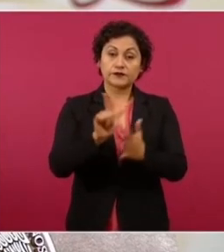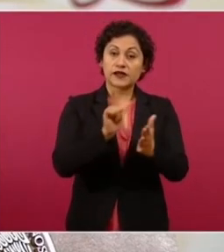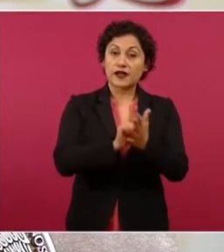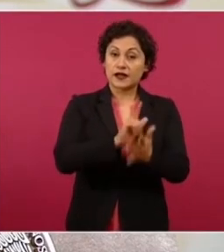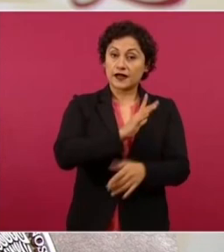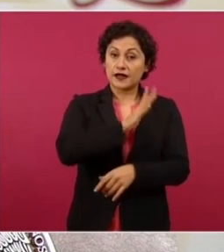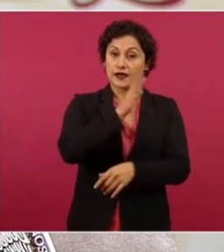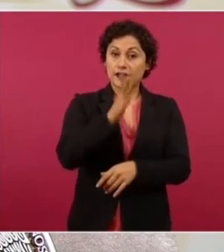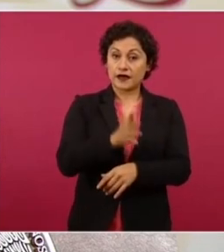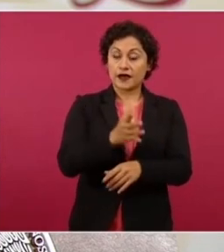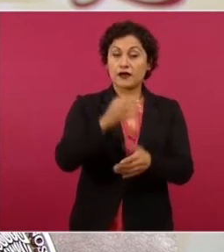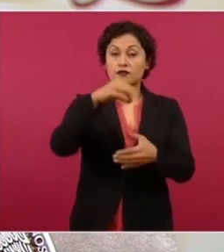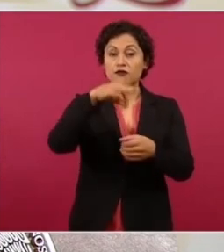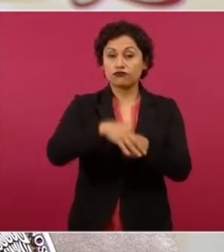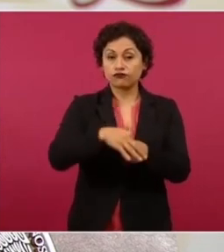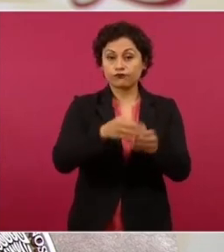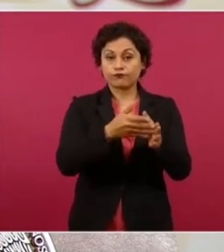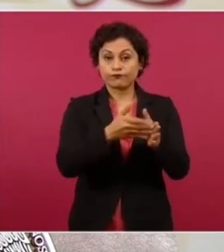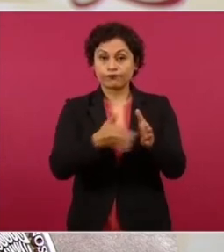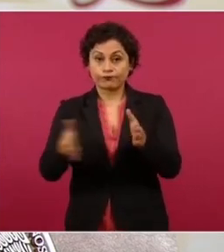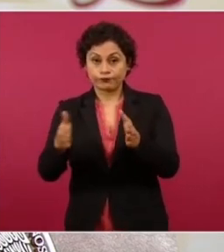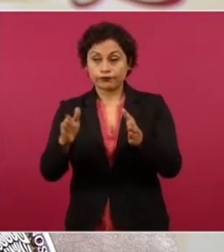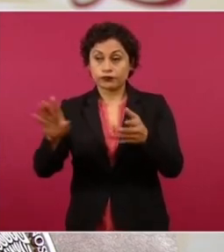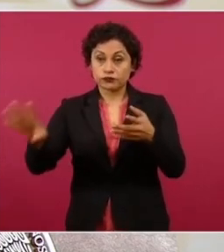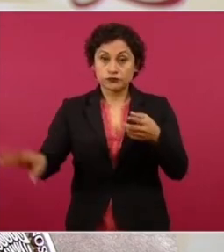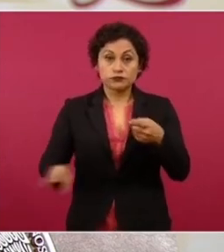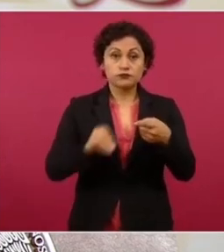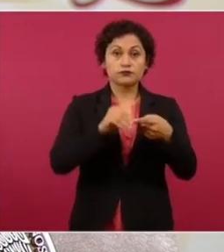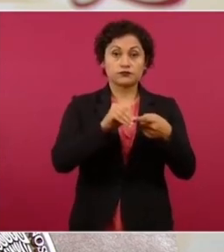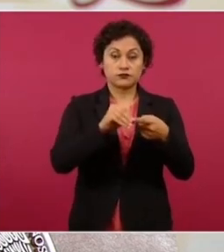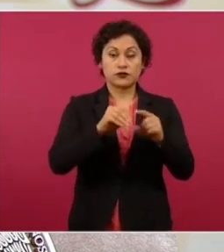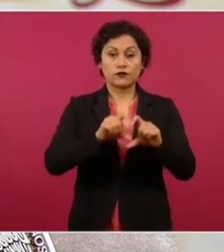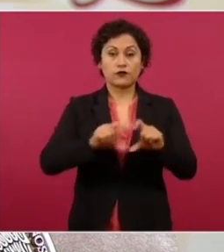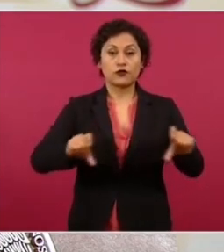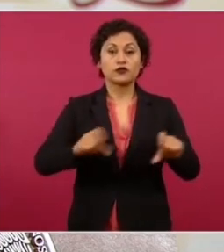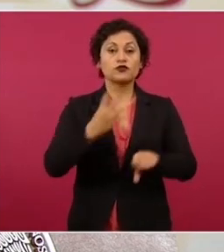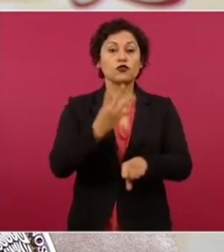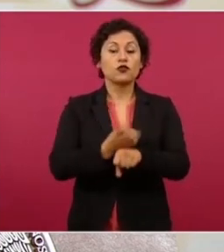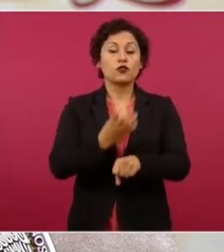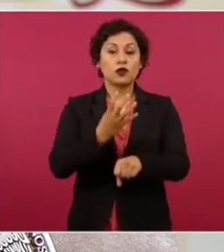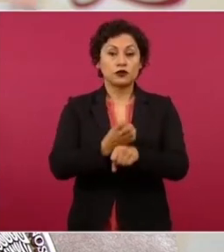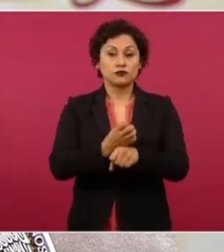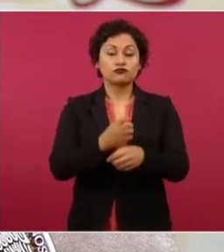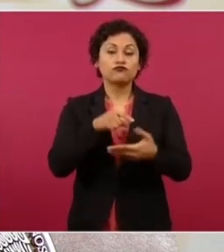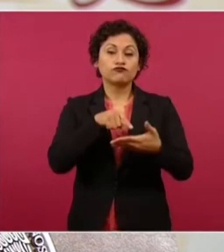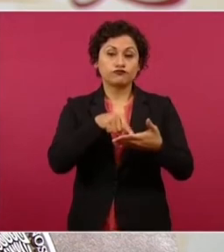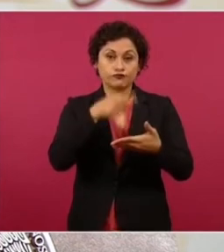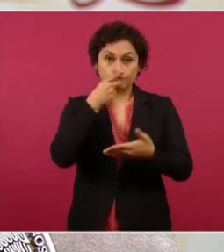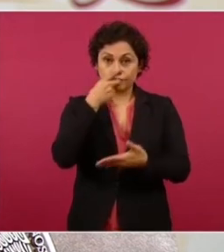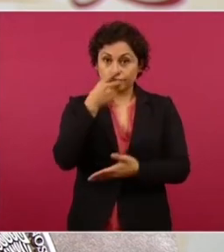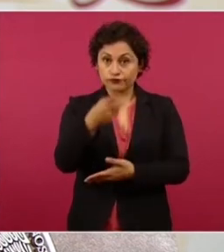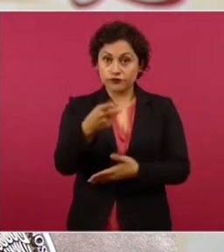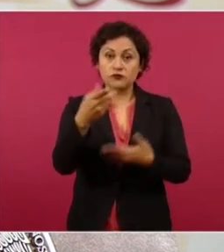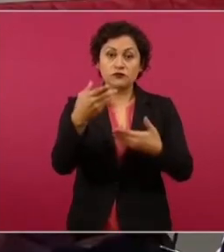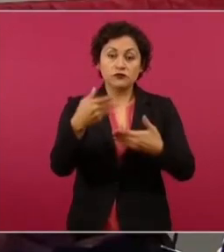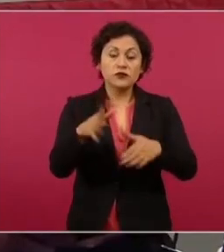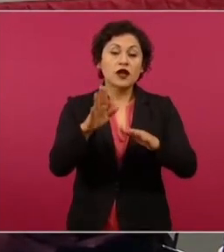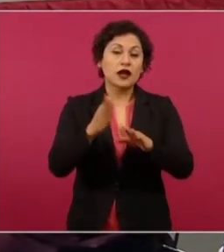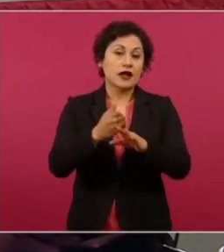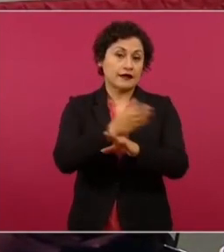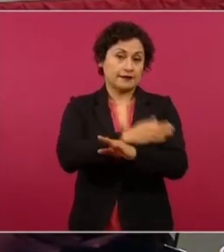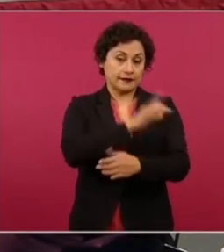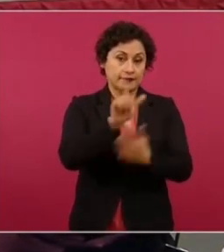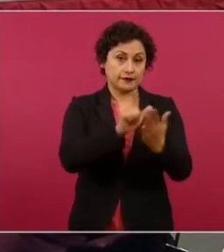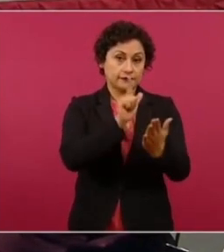electorales se le hizo un agregado la fracción cuarta dice o decía la ley que